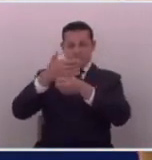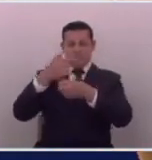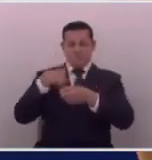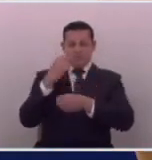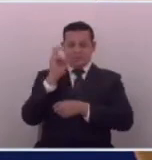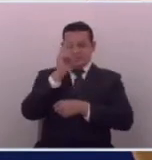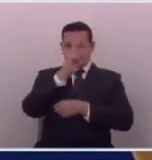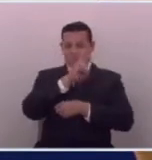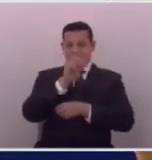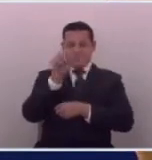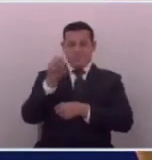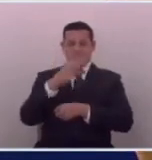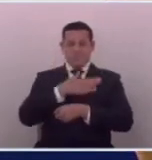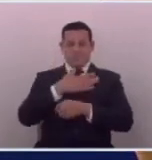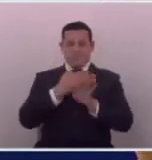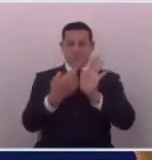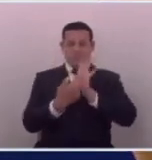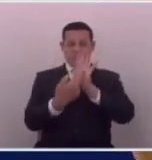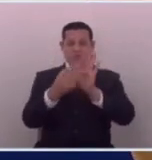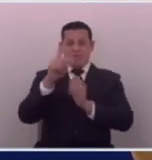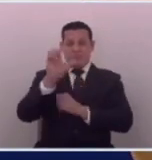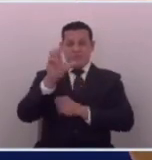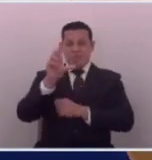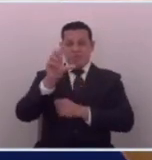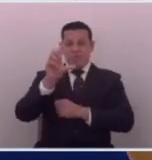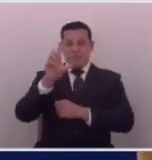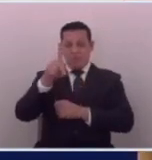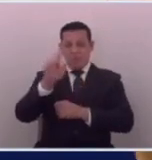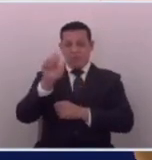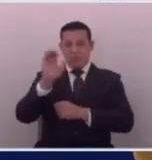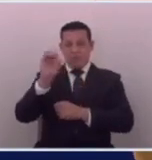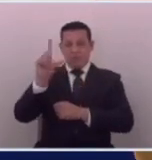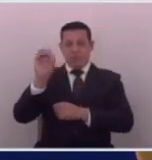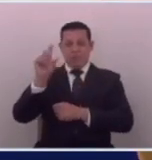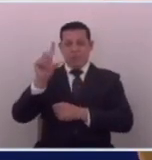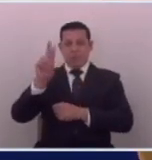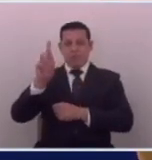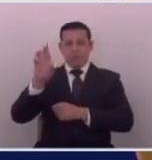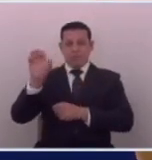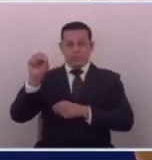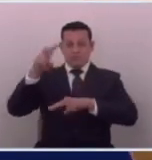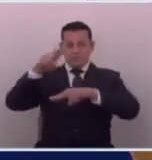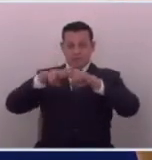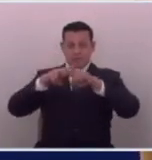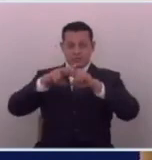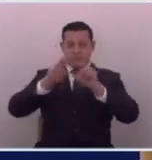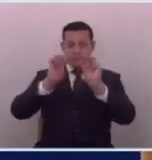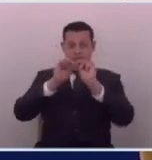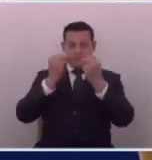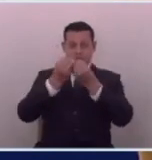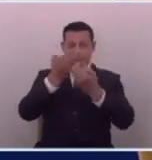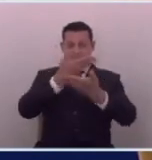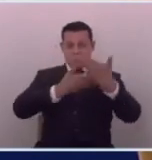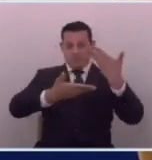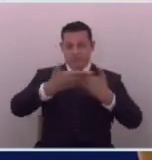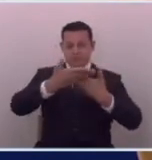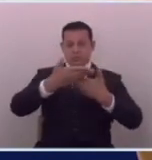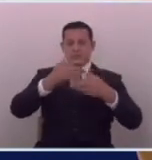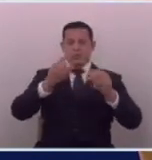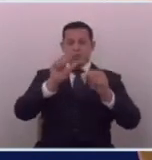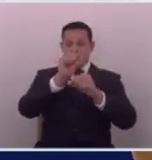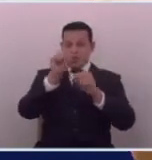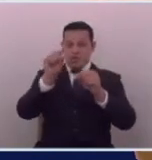me extraña porque tienen como referentes a Paolo Luers que se sentaba allá con las pandillas a negociar a nombre del partido Arena